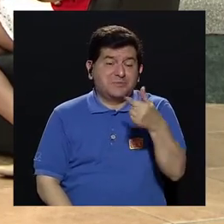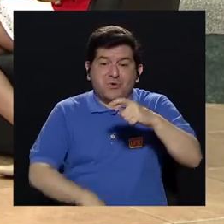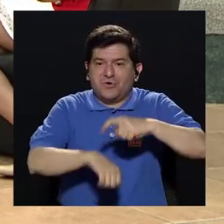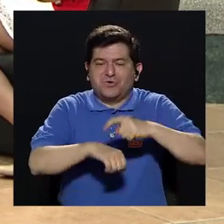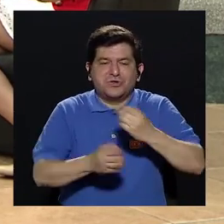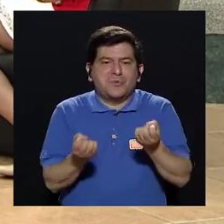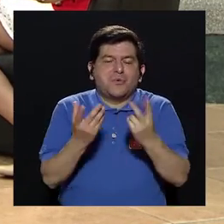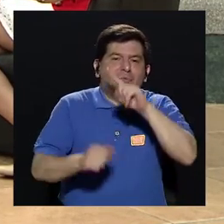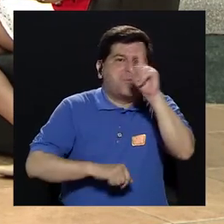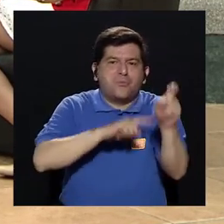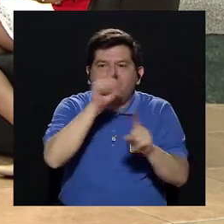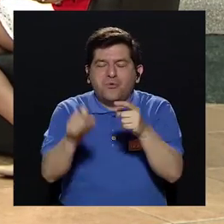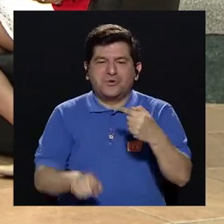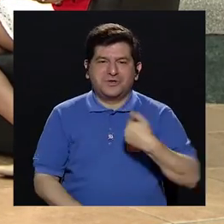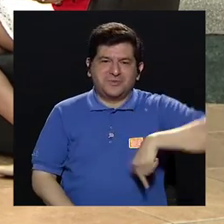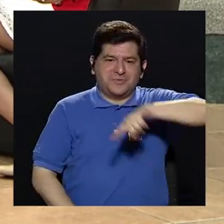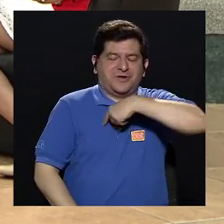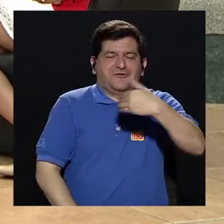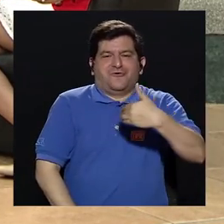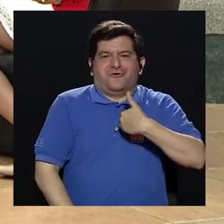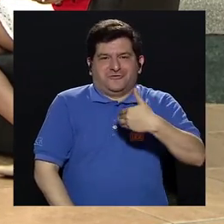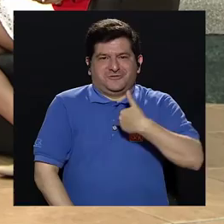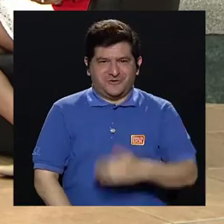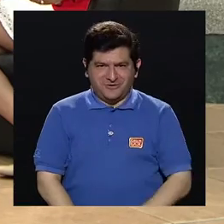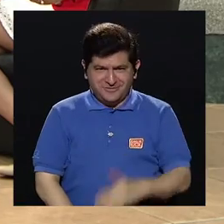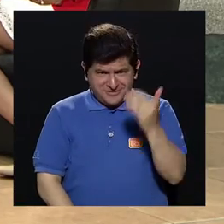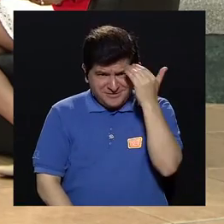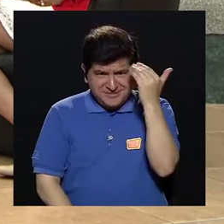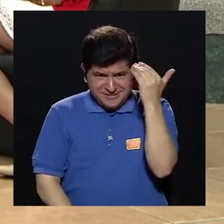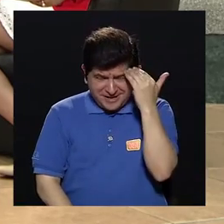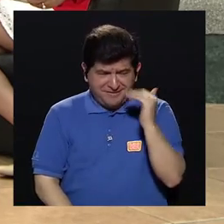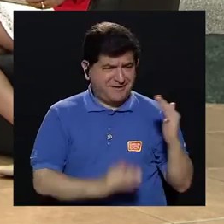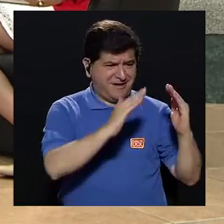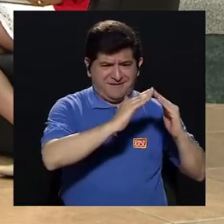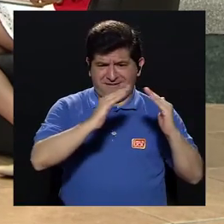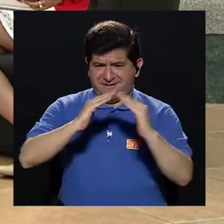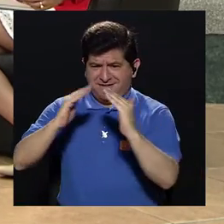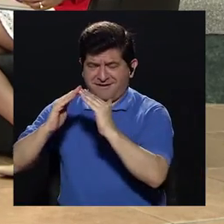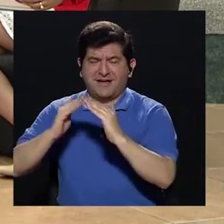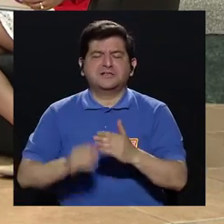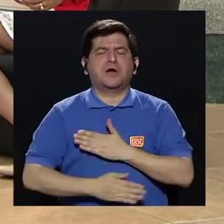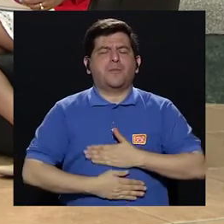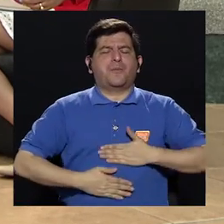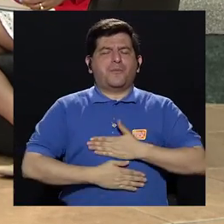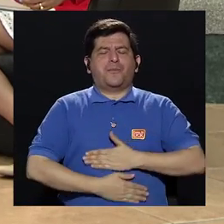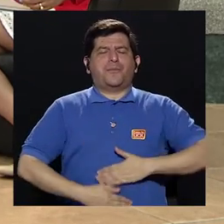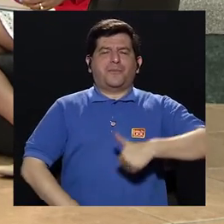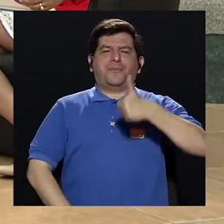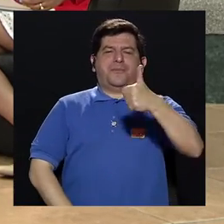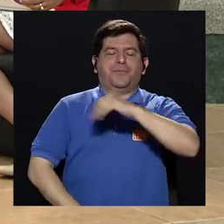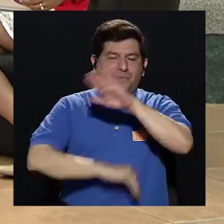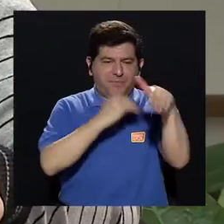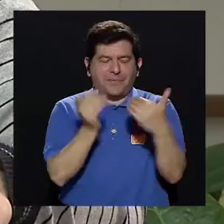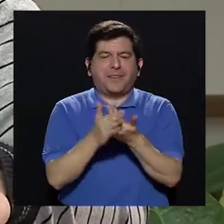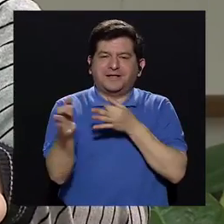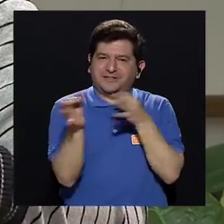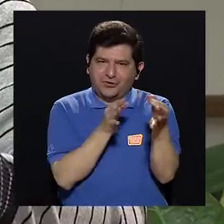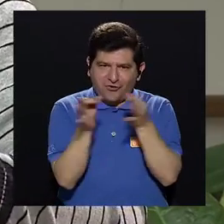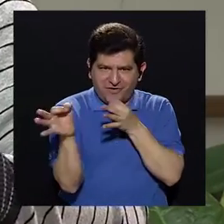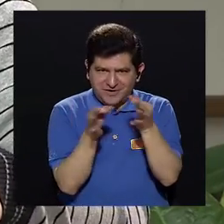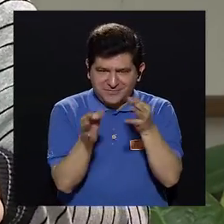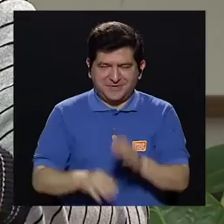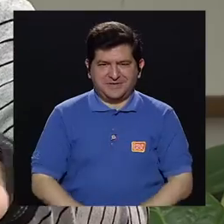preguntas que yo sé que tenemos que tenemos y que sabemos que en los hogares pudieron disfrutar mucho de toda esta